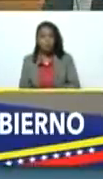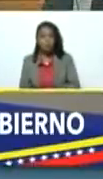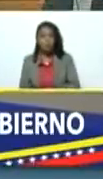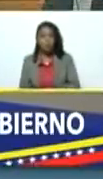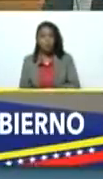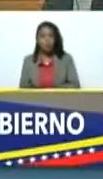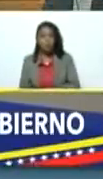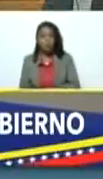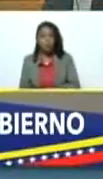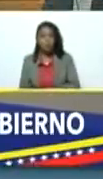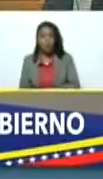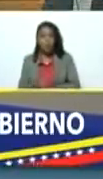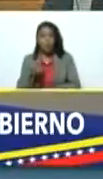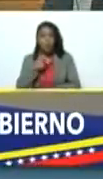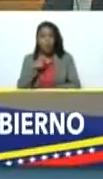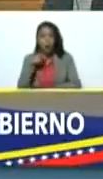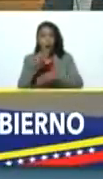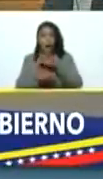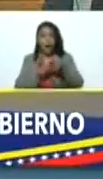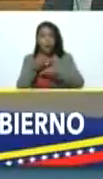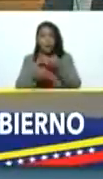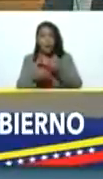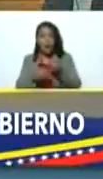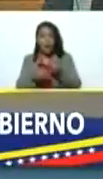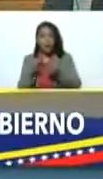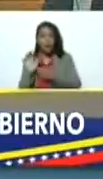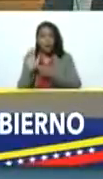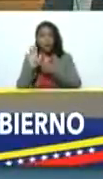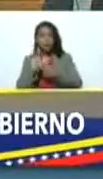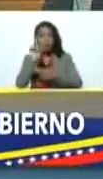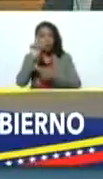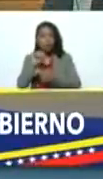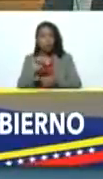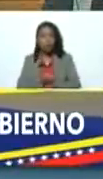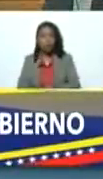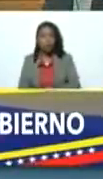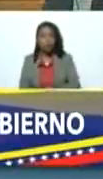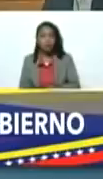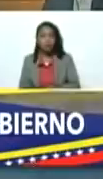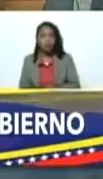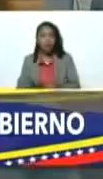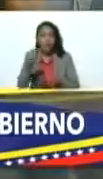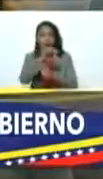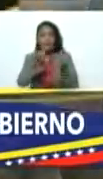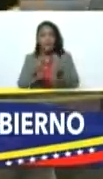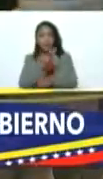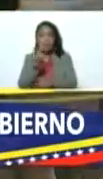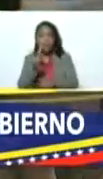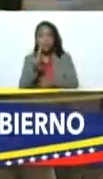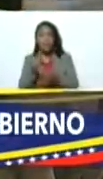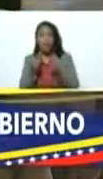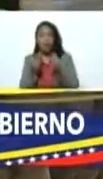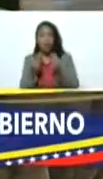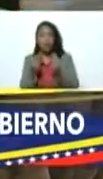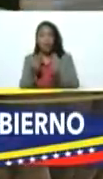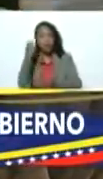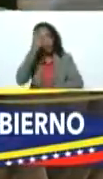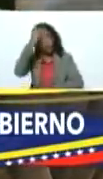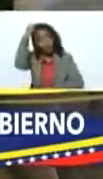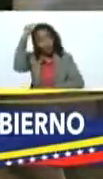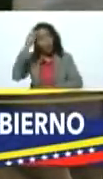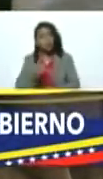y le hacía una referencia también al vicepresidente de economía Tarek Alaizami